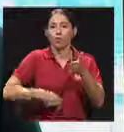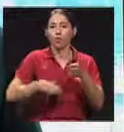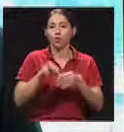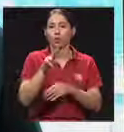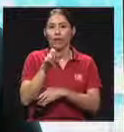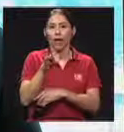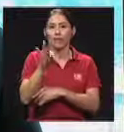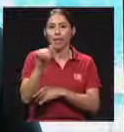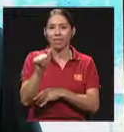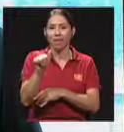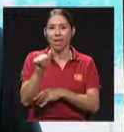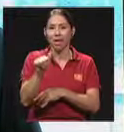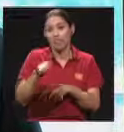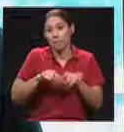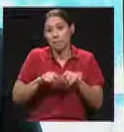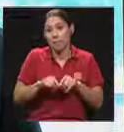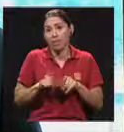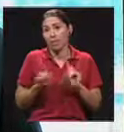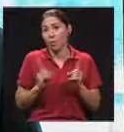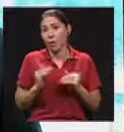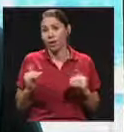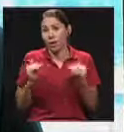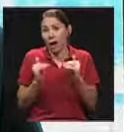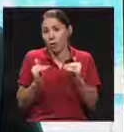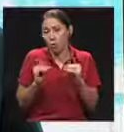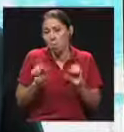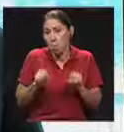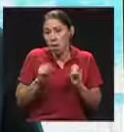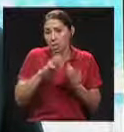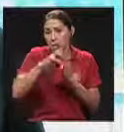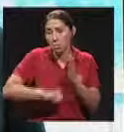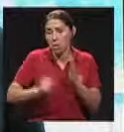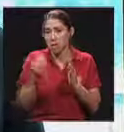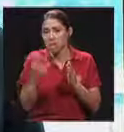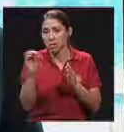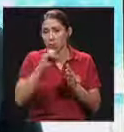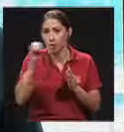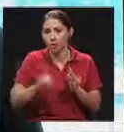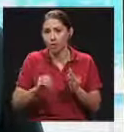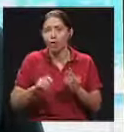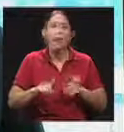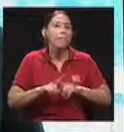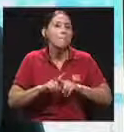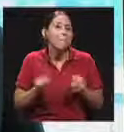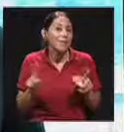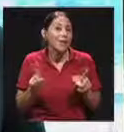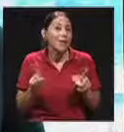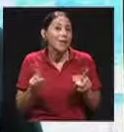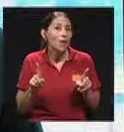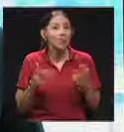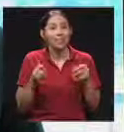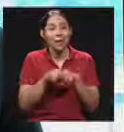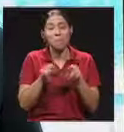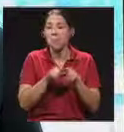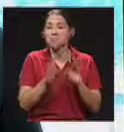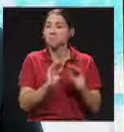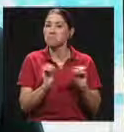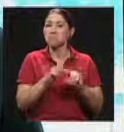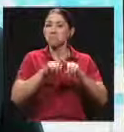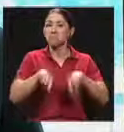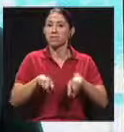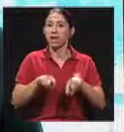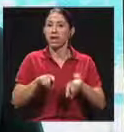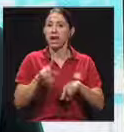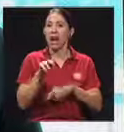dependiendo del rango en el cual yo estoy puede ser hasta un 15% de impuestos sobre la renta. Pero adicionalmente está exento de cargas sociales